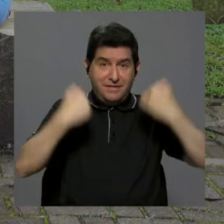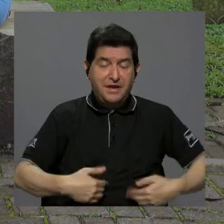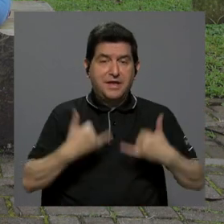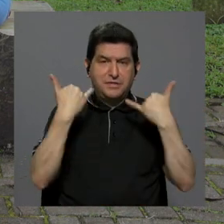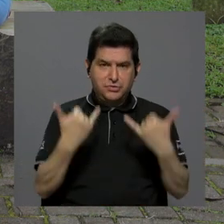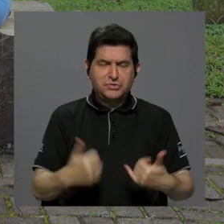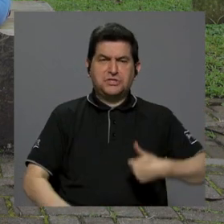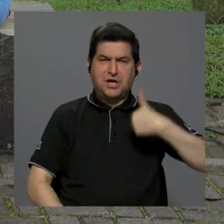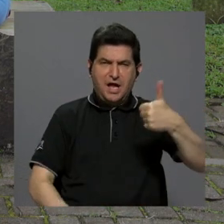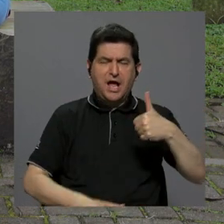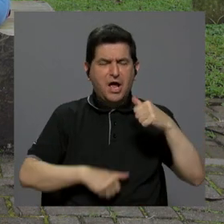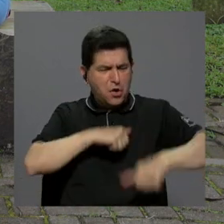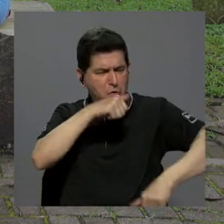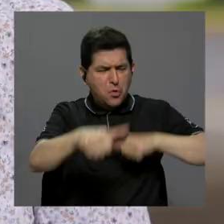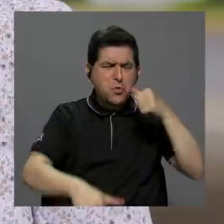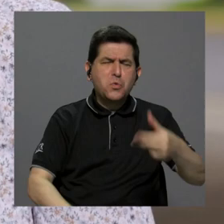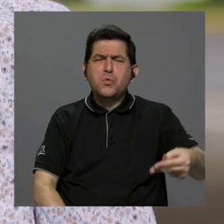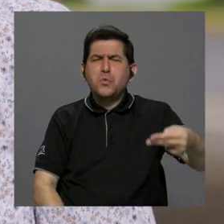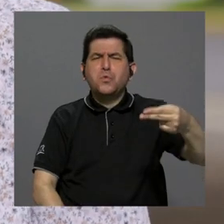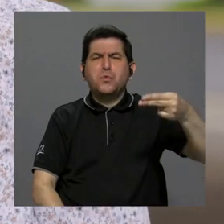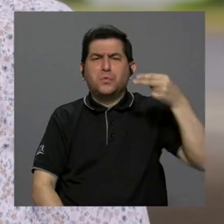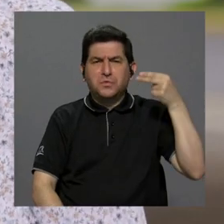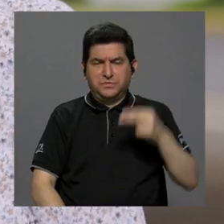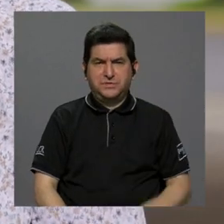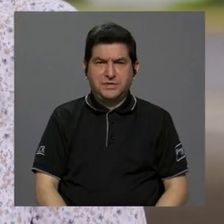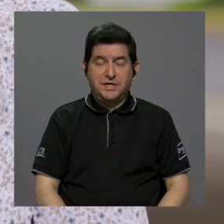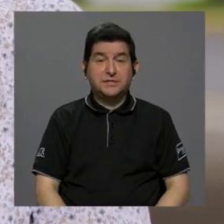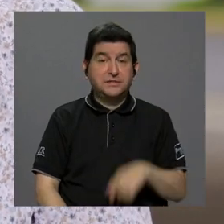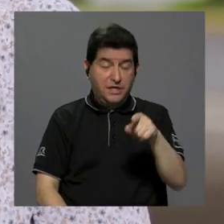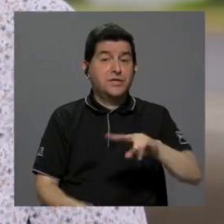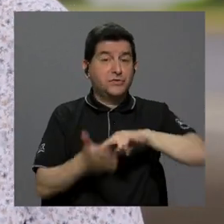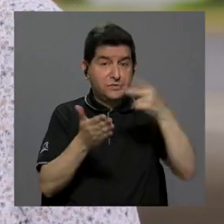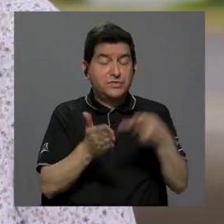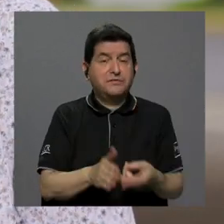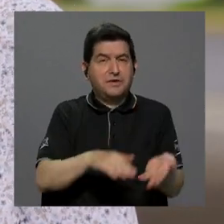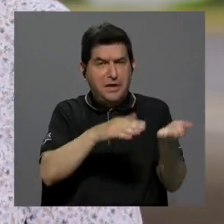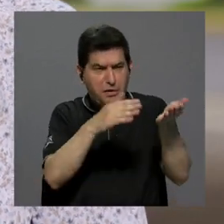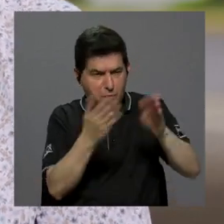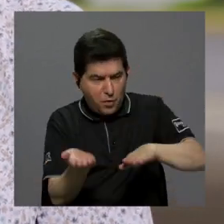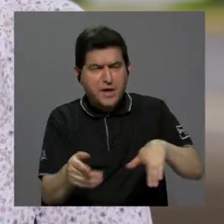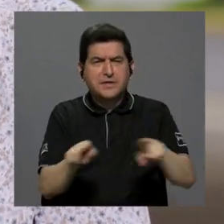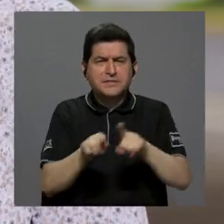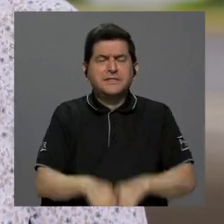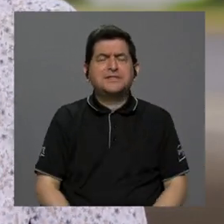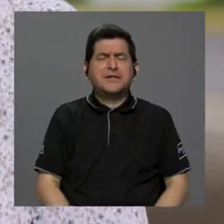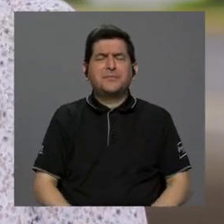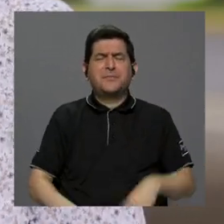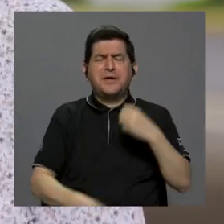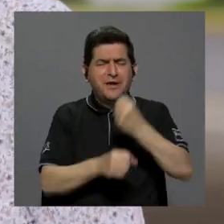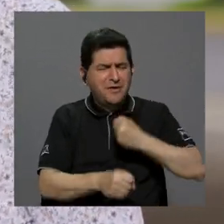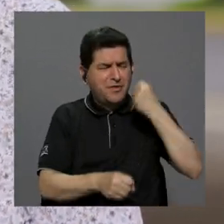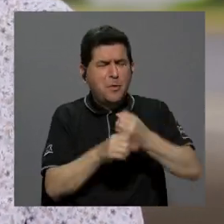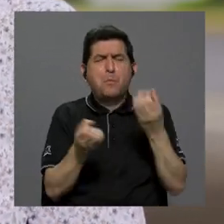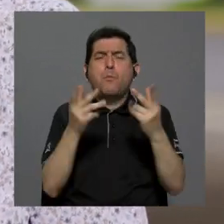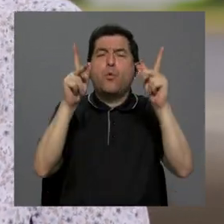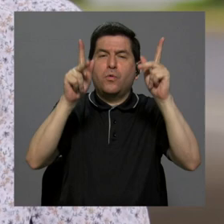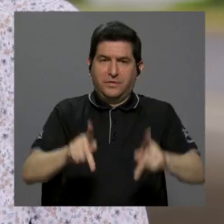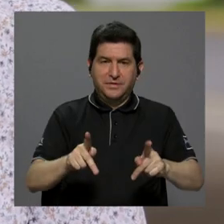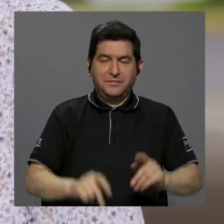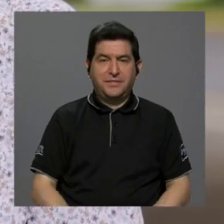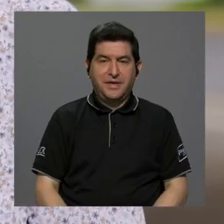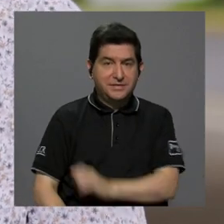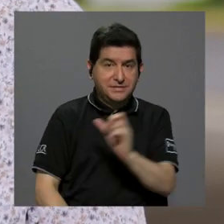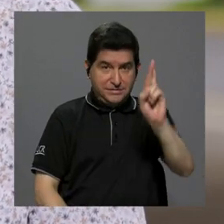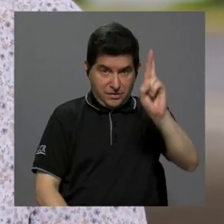derecho humano ganado después de luchas históricas que han costado sangre y sudor a muchísimas